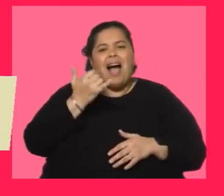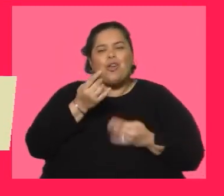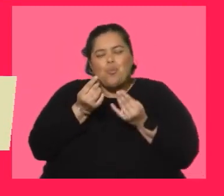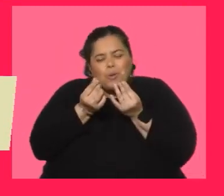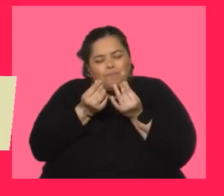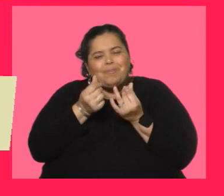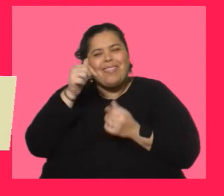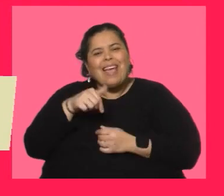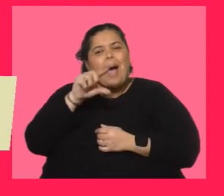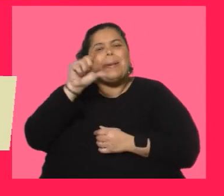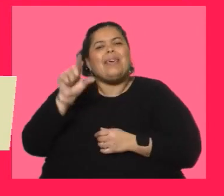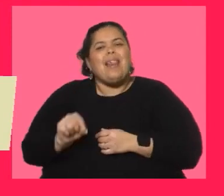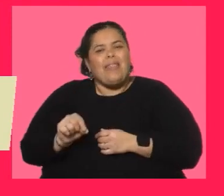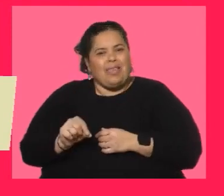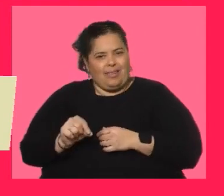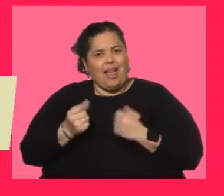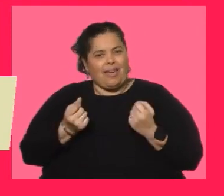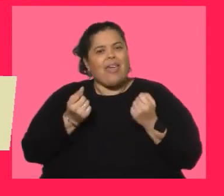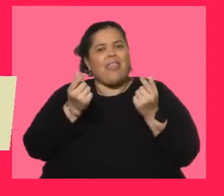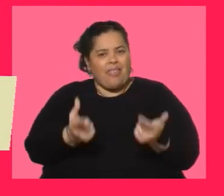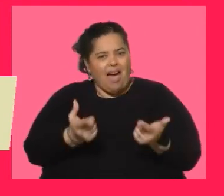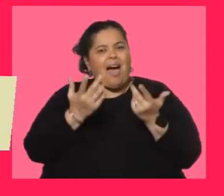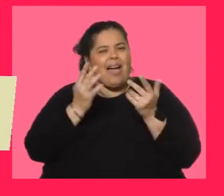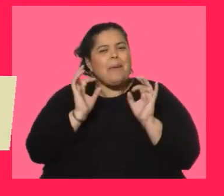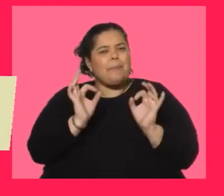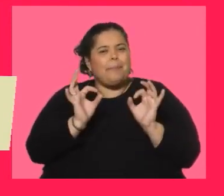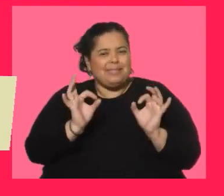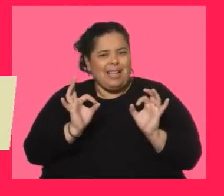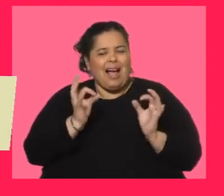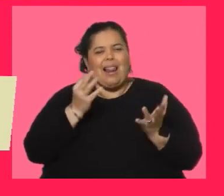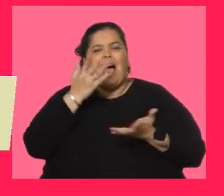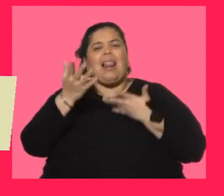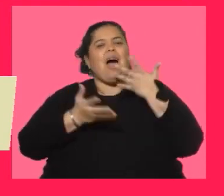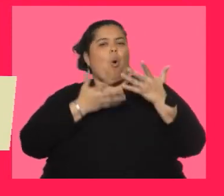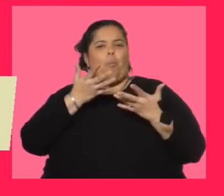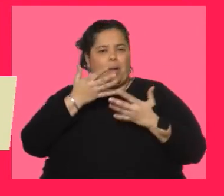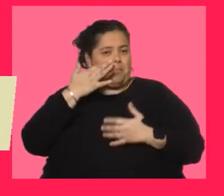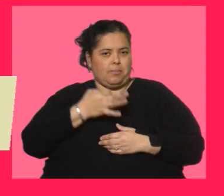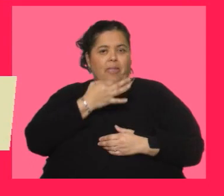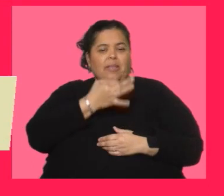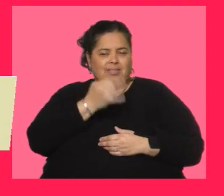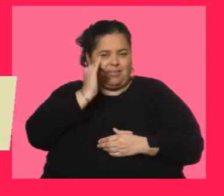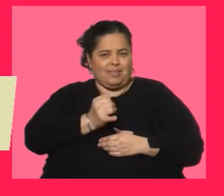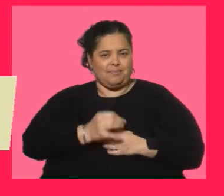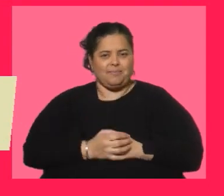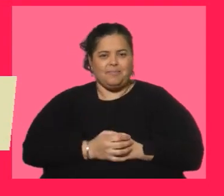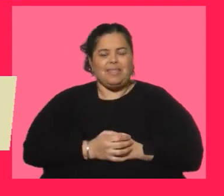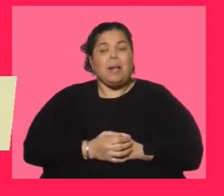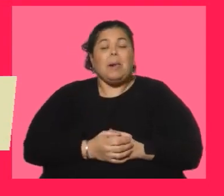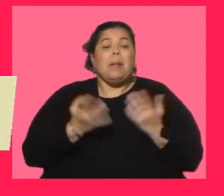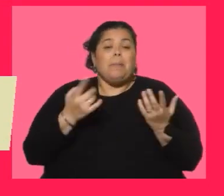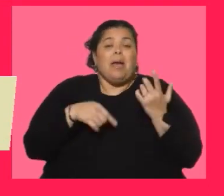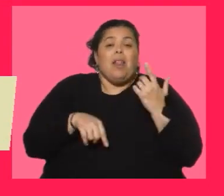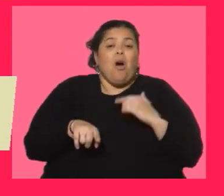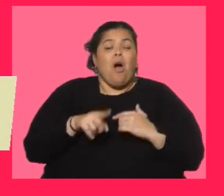Latina que ha aportado valores extraordinarios a la ópera. Claro. Pero quizás te das